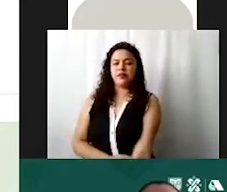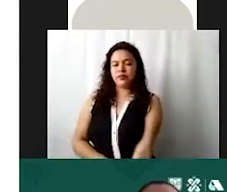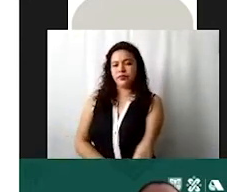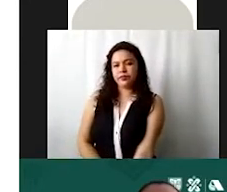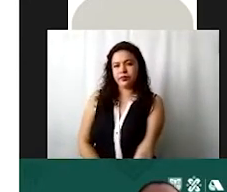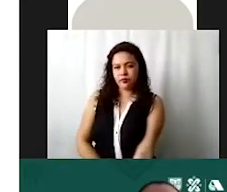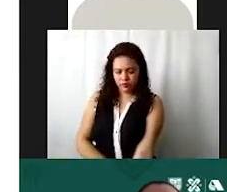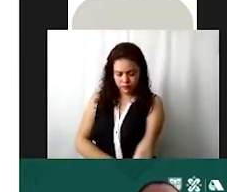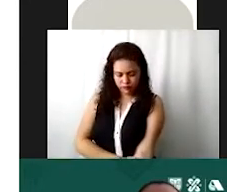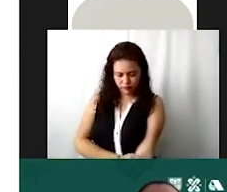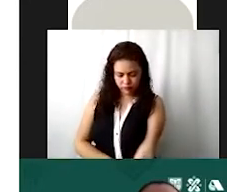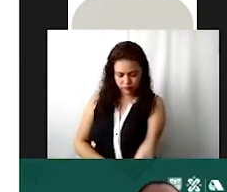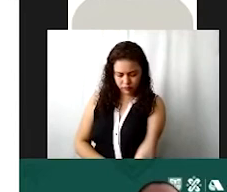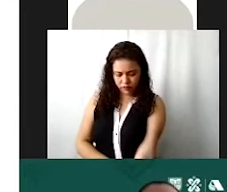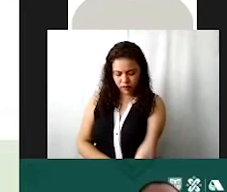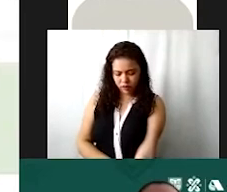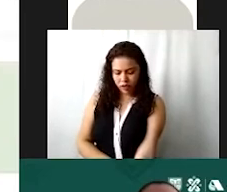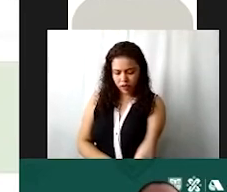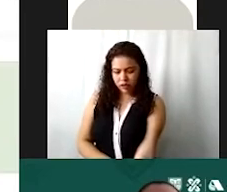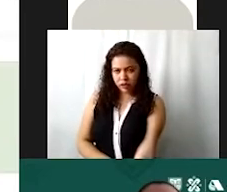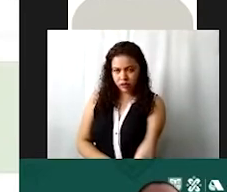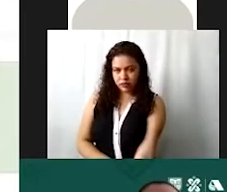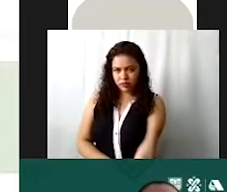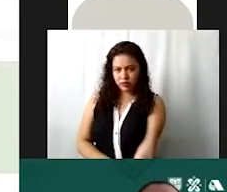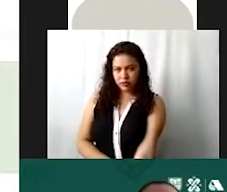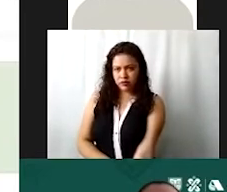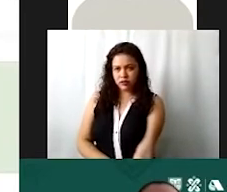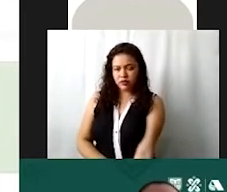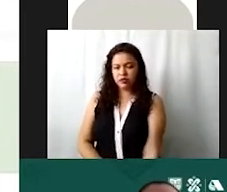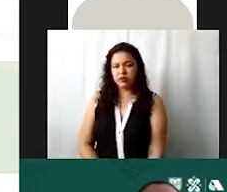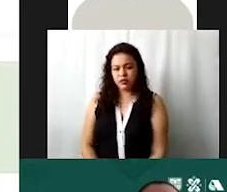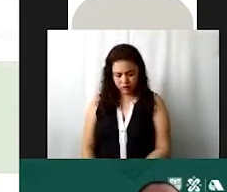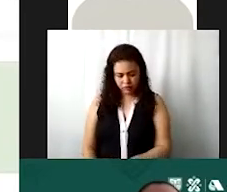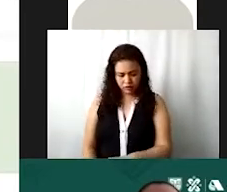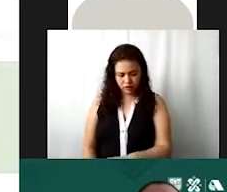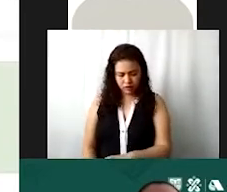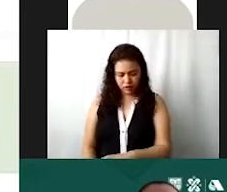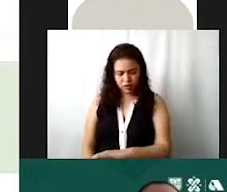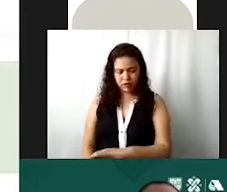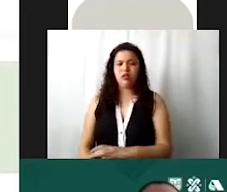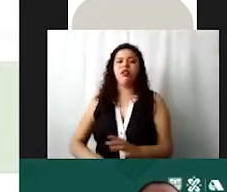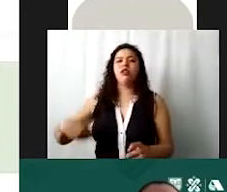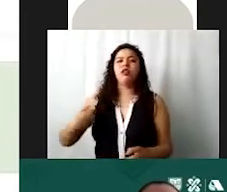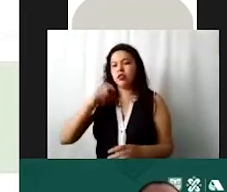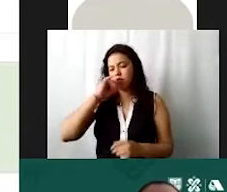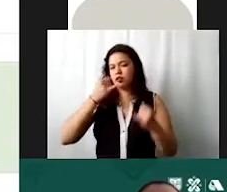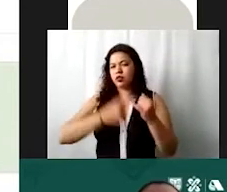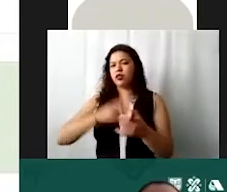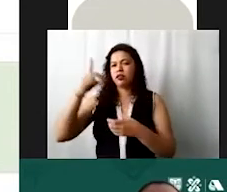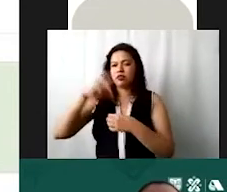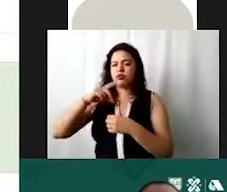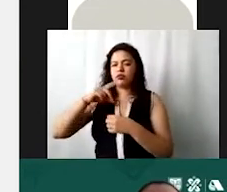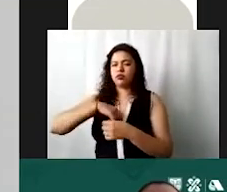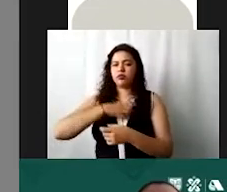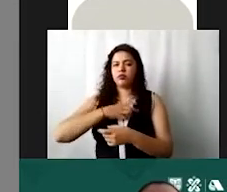y actualizamos ya me aparece acá pero vamos a suponer que también tenemos donativos que recibimos en